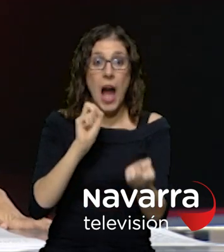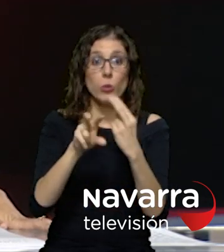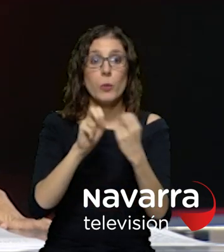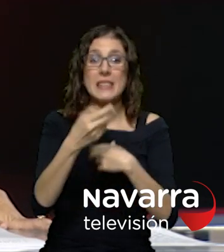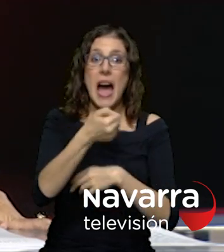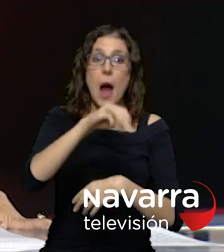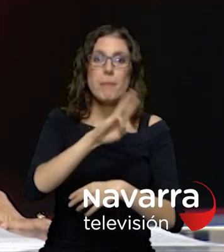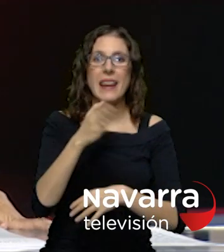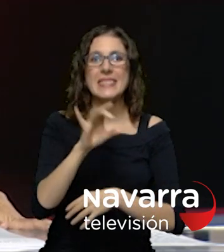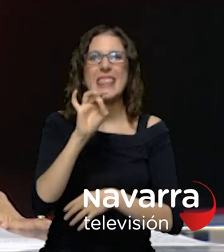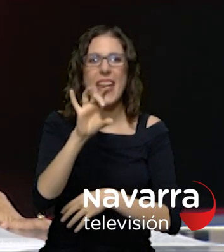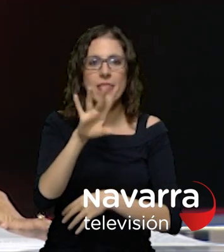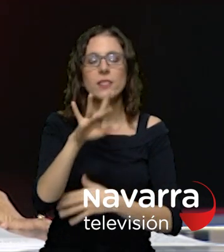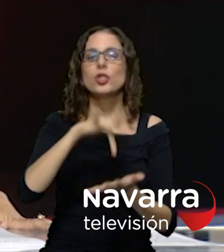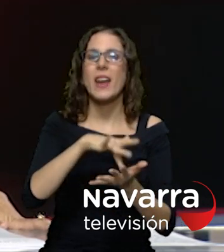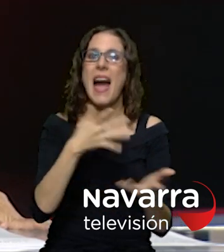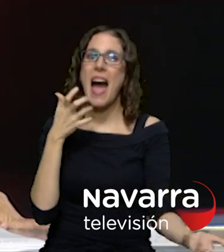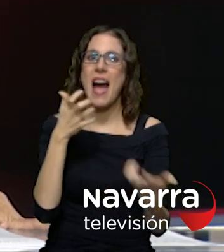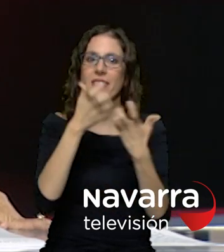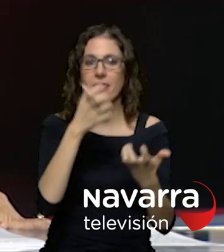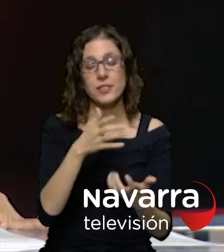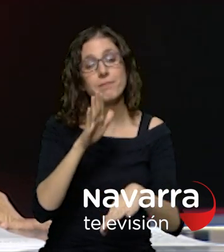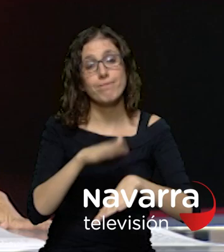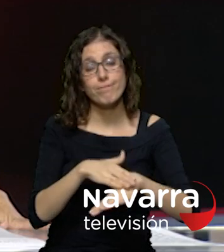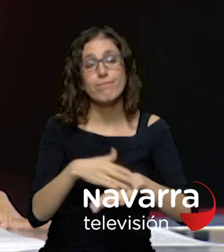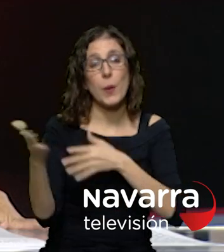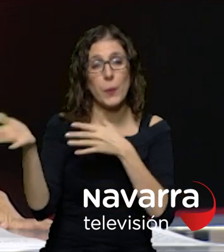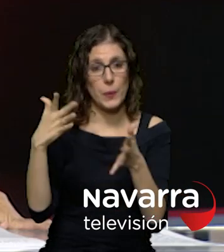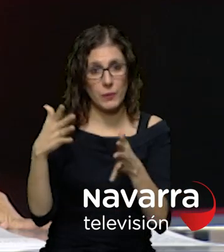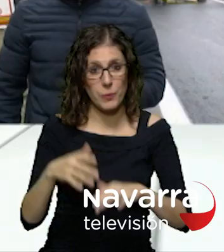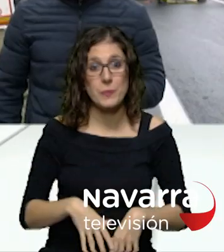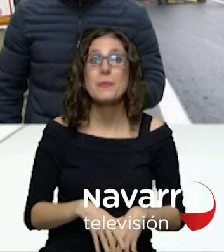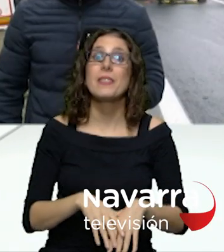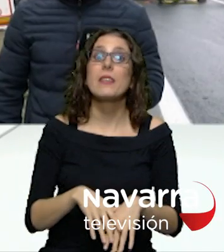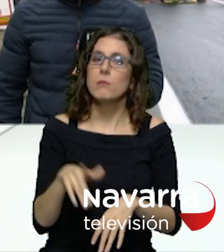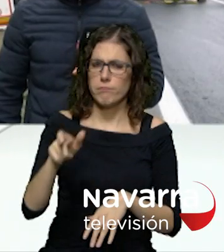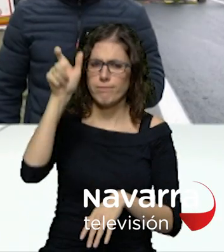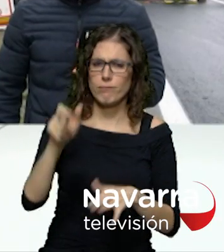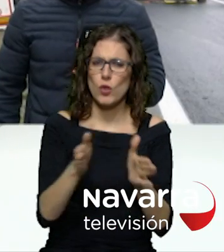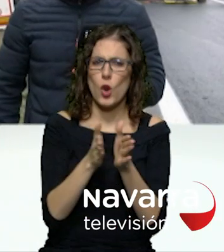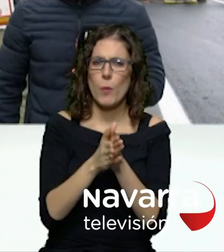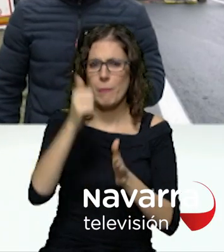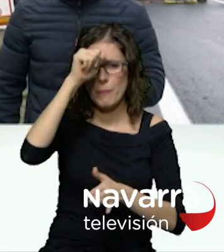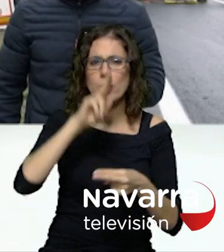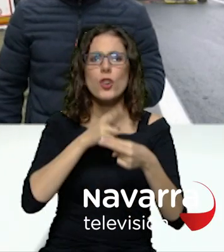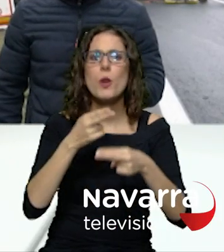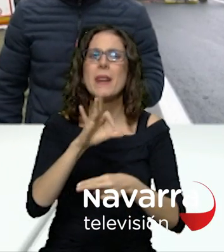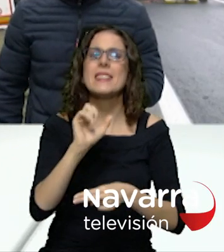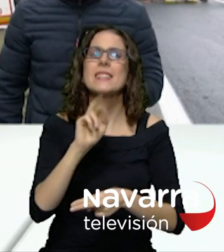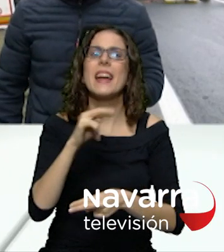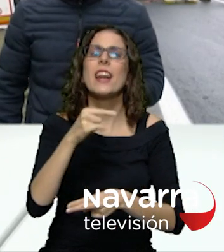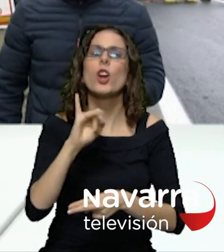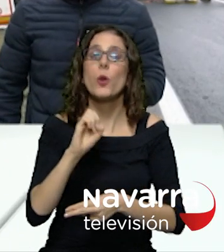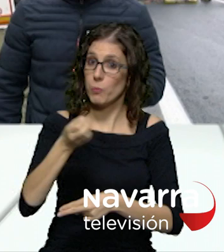sentido norte se ha producido el primer accidente por las fuertes ráfagas de viento en el lugar del suceso se encuentra a nuestro compañero sergio jiménez buenas tardes